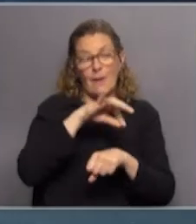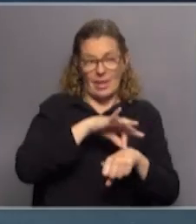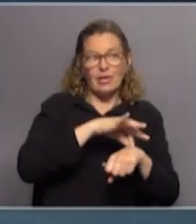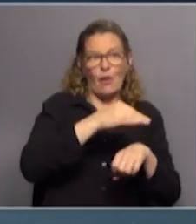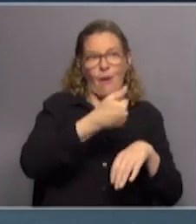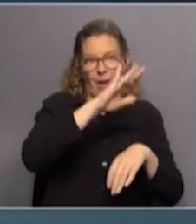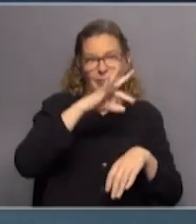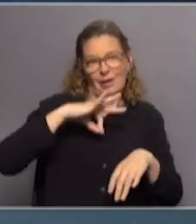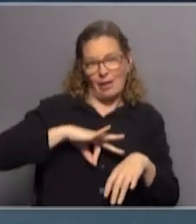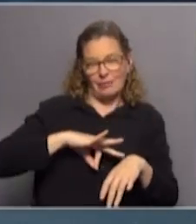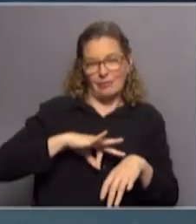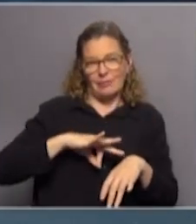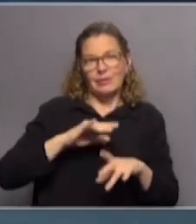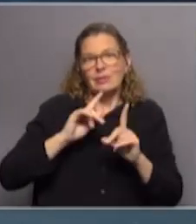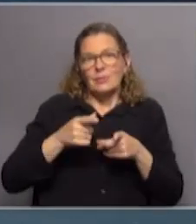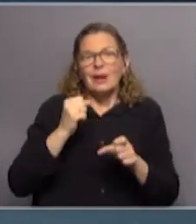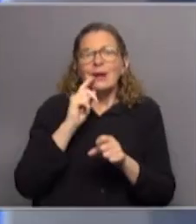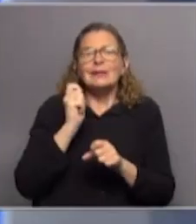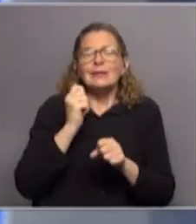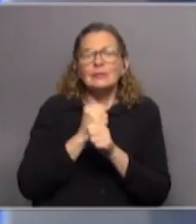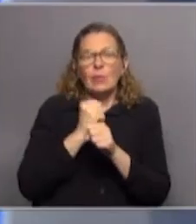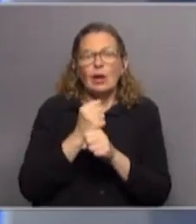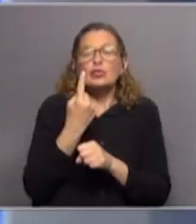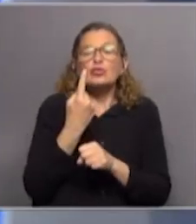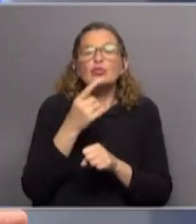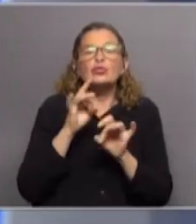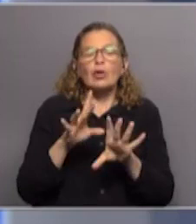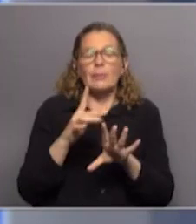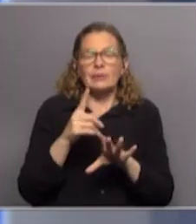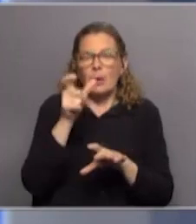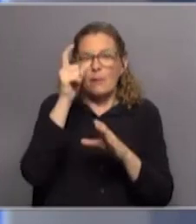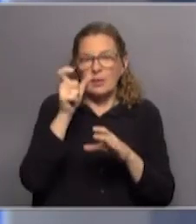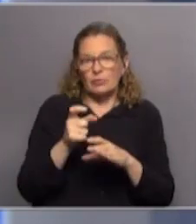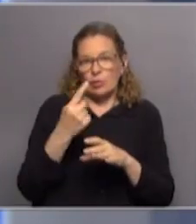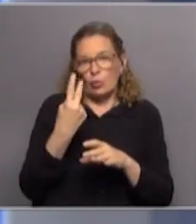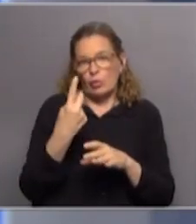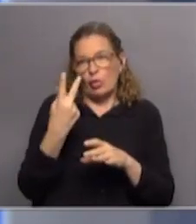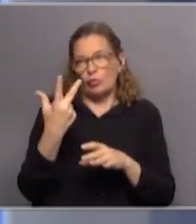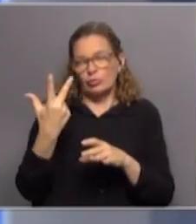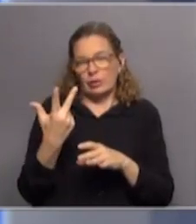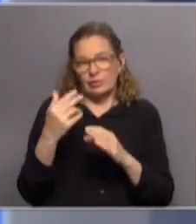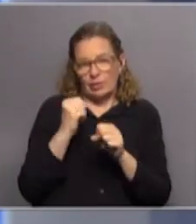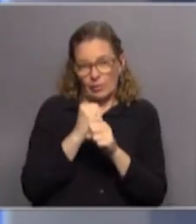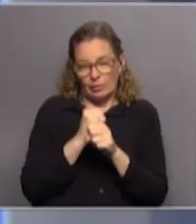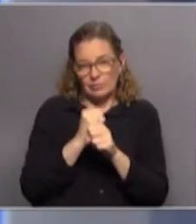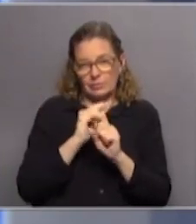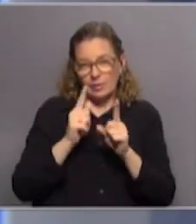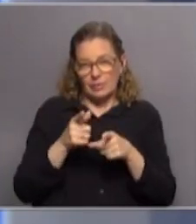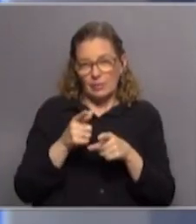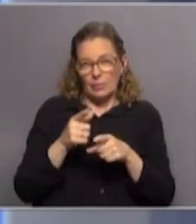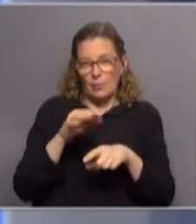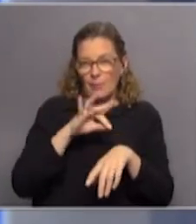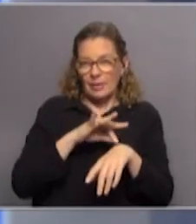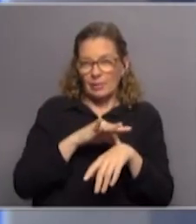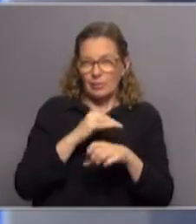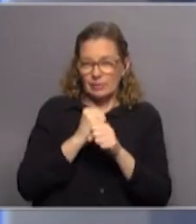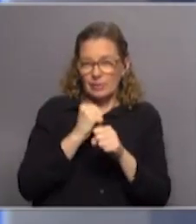bastante claro, y también a quienes trabajan solo en Casa de Galicia con respecto a personas con más de un trabajo. ¿Ese criterio también se aplicó con funcionariado no médico